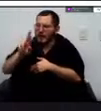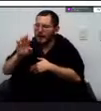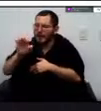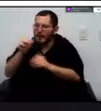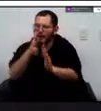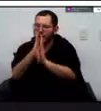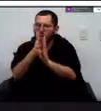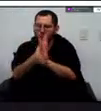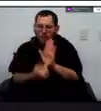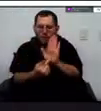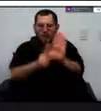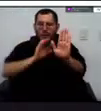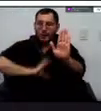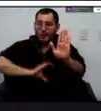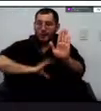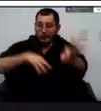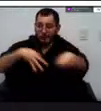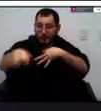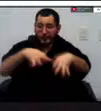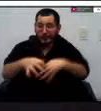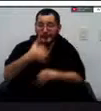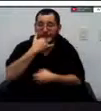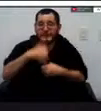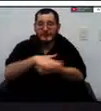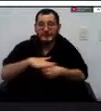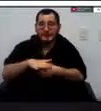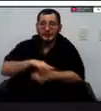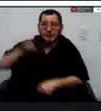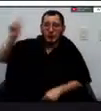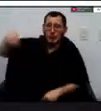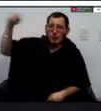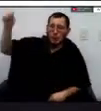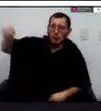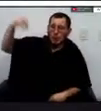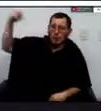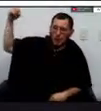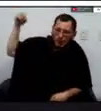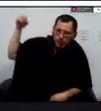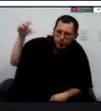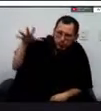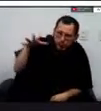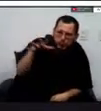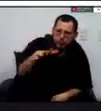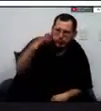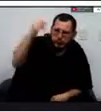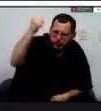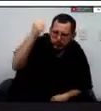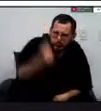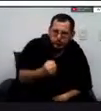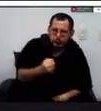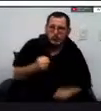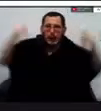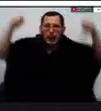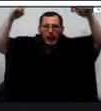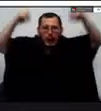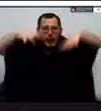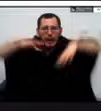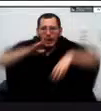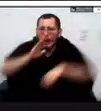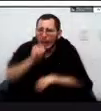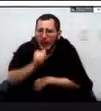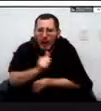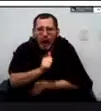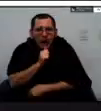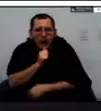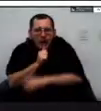entonces por el exceso de de de sol y cero lluvias cero puentes de agua pues entonces